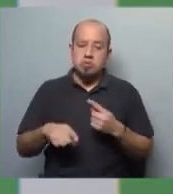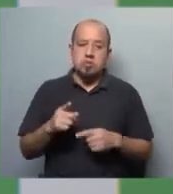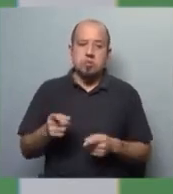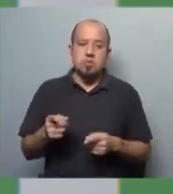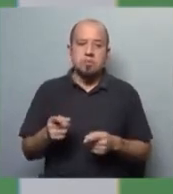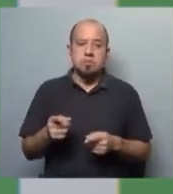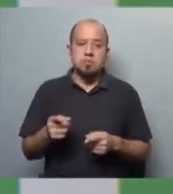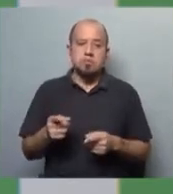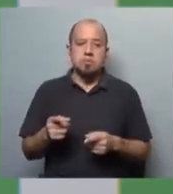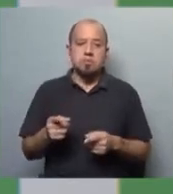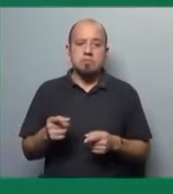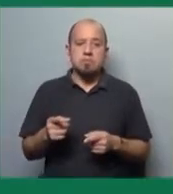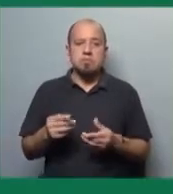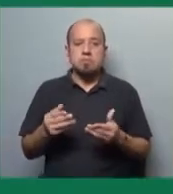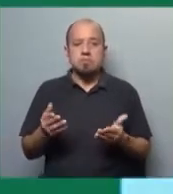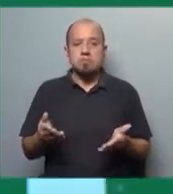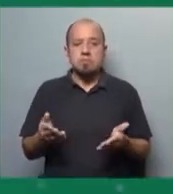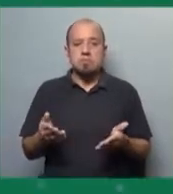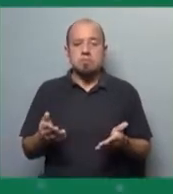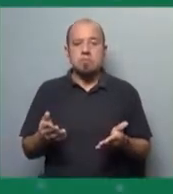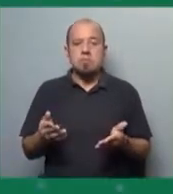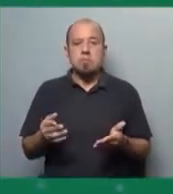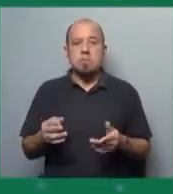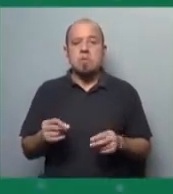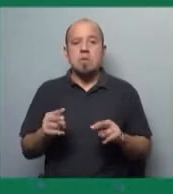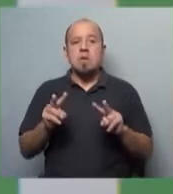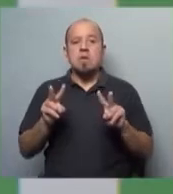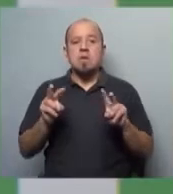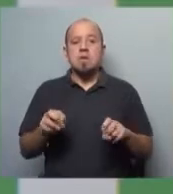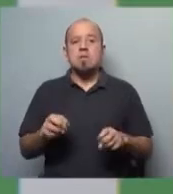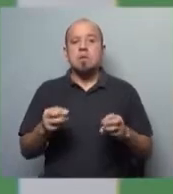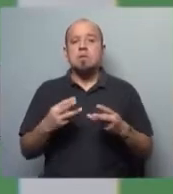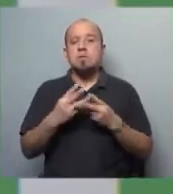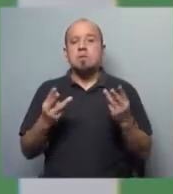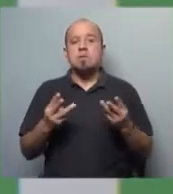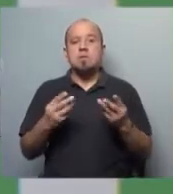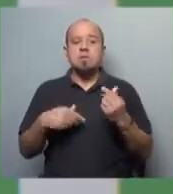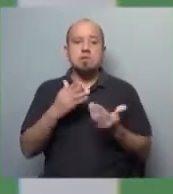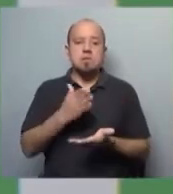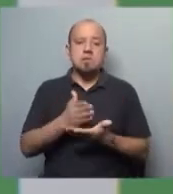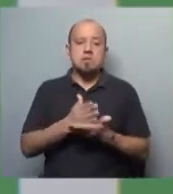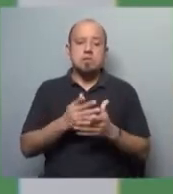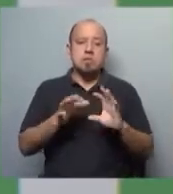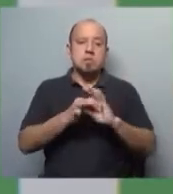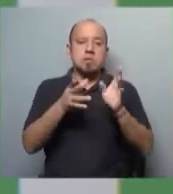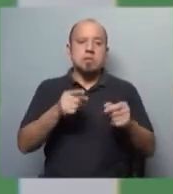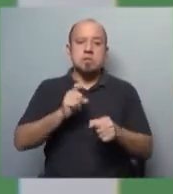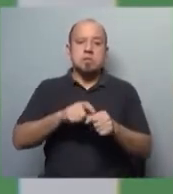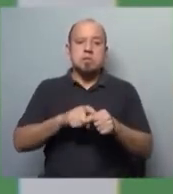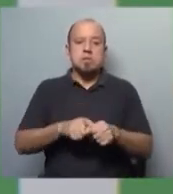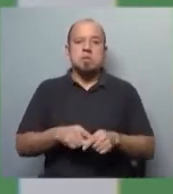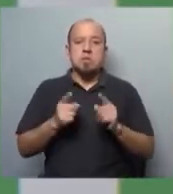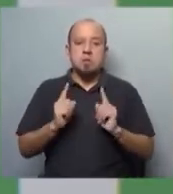infelizmente, en términos laborales y en términos del ejercicio de derechos de la libertad sindical, la colectiva, también